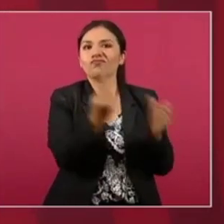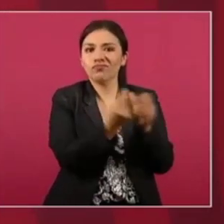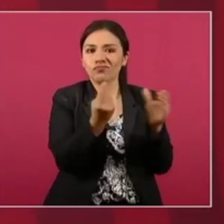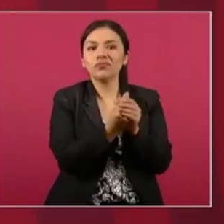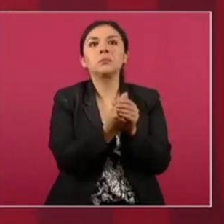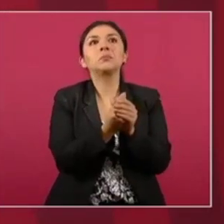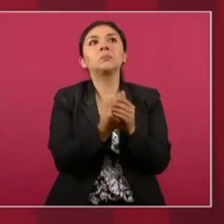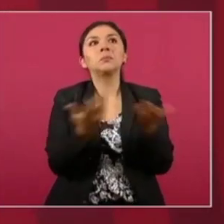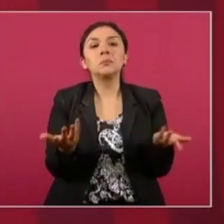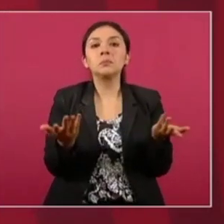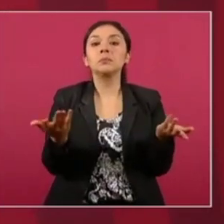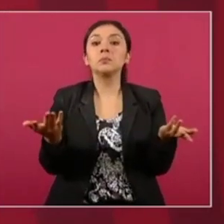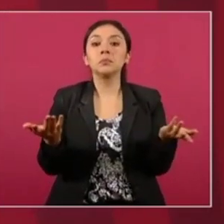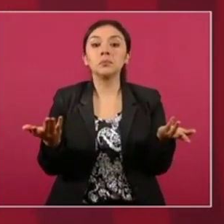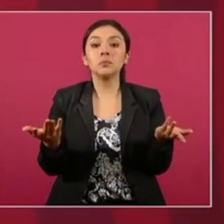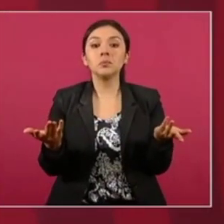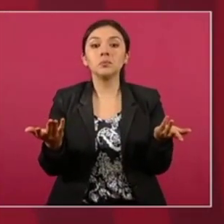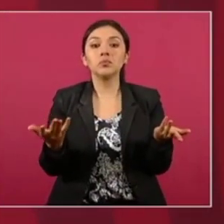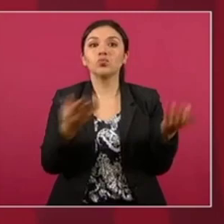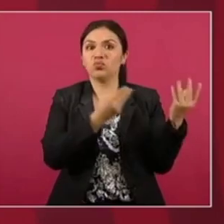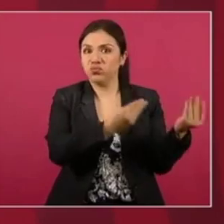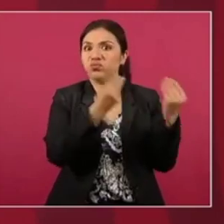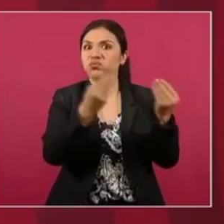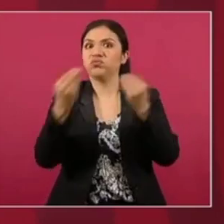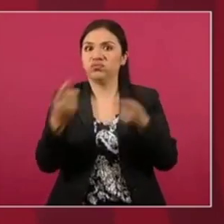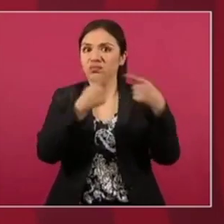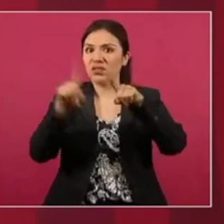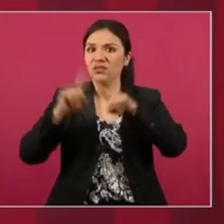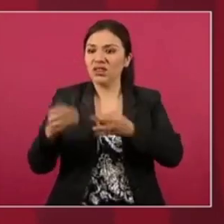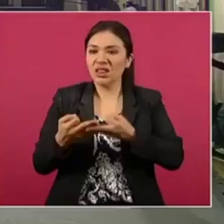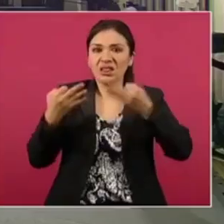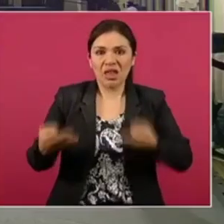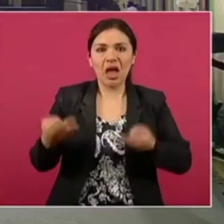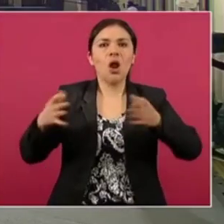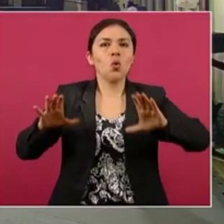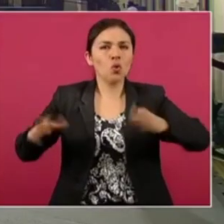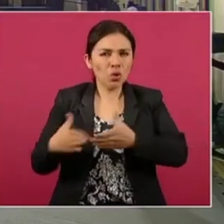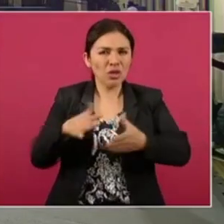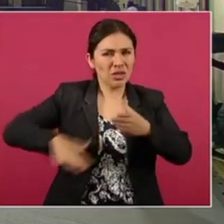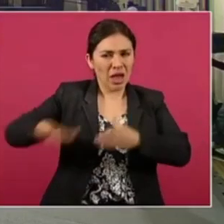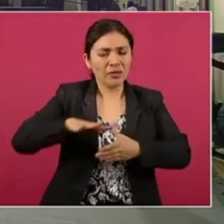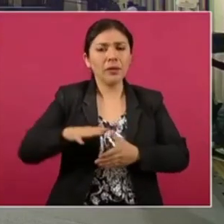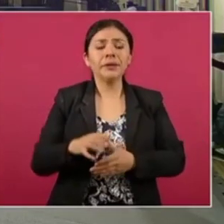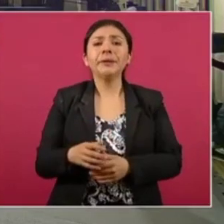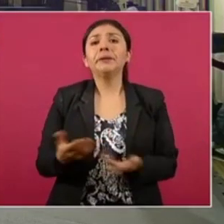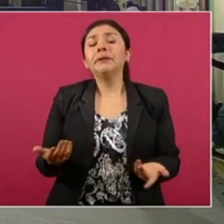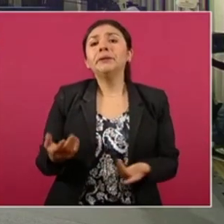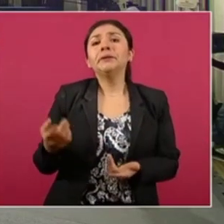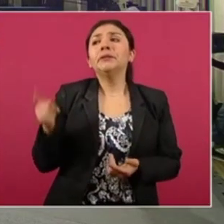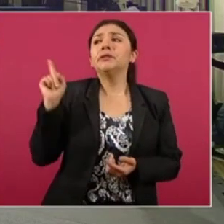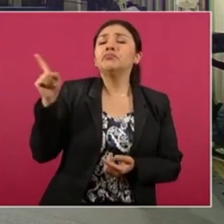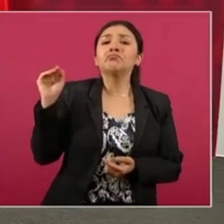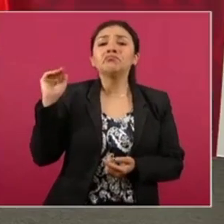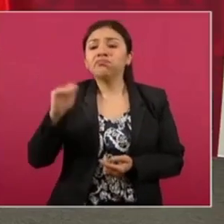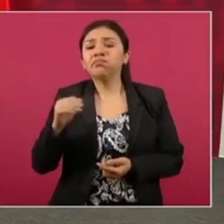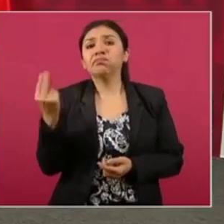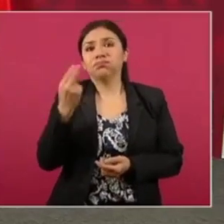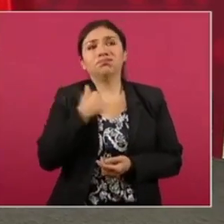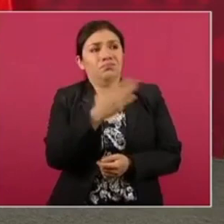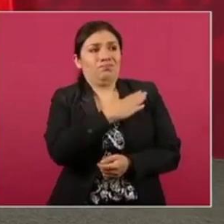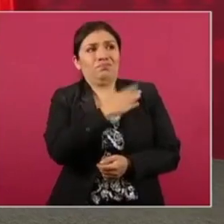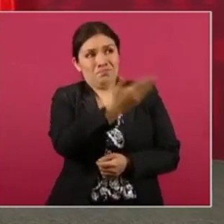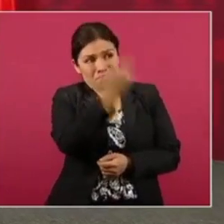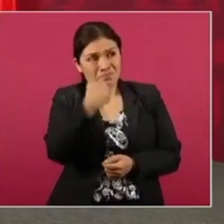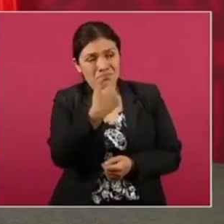de varios ejidos, comunidades que nos están pidiendo que intervengamos